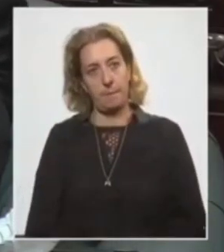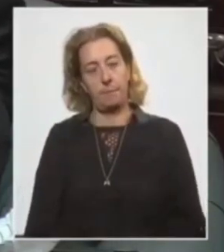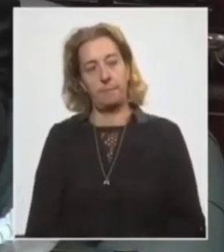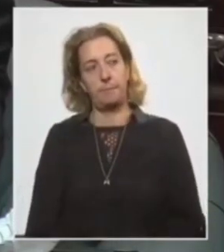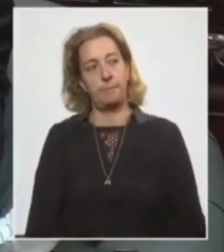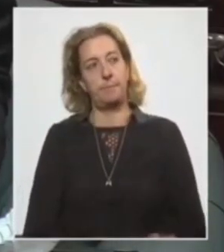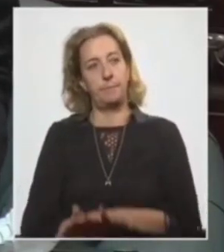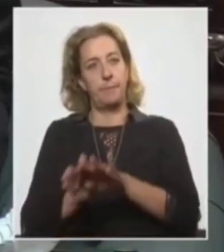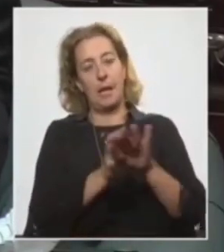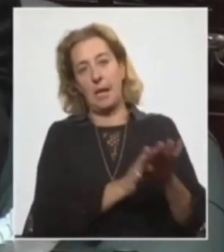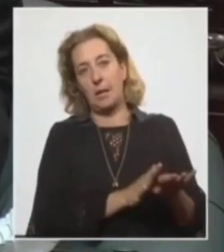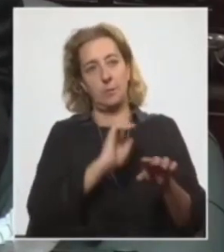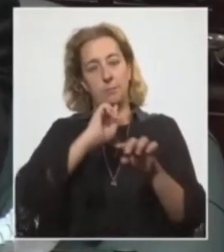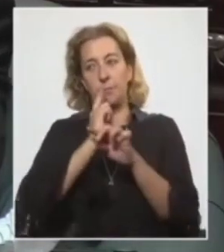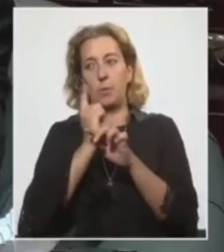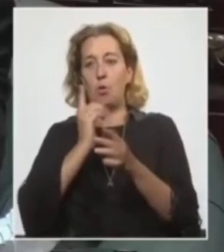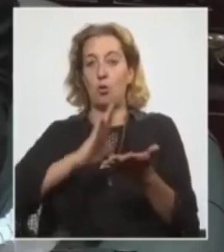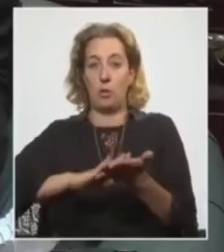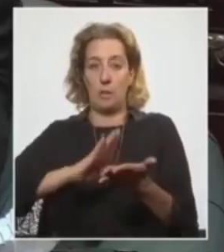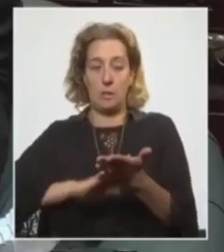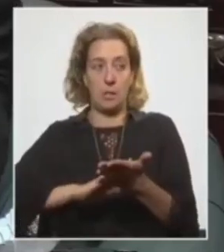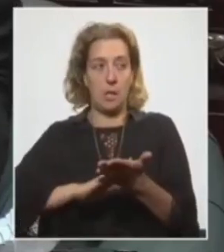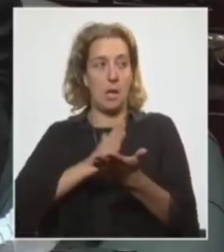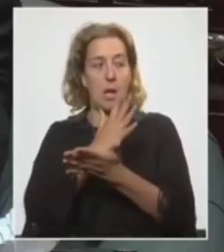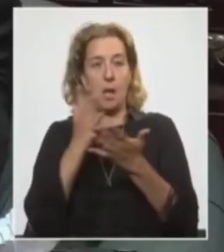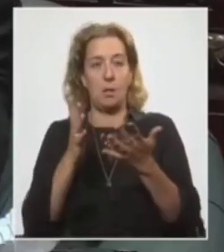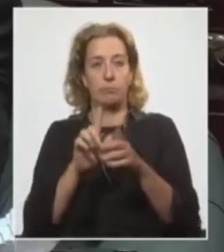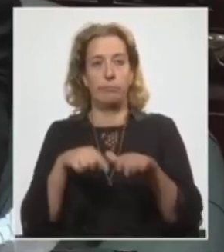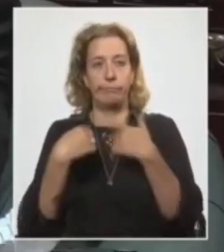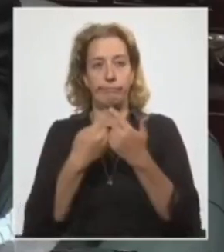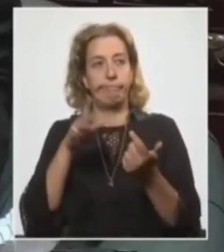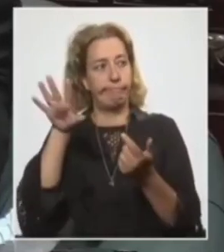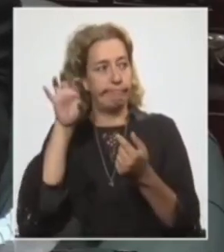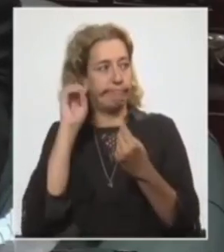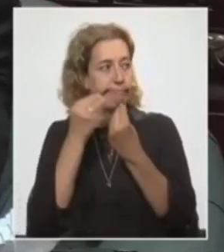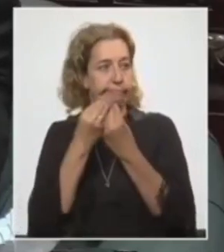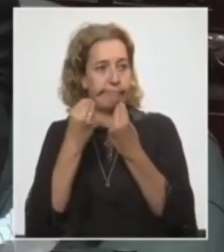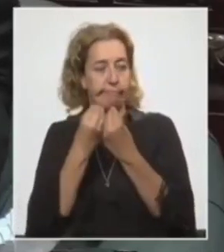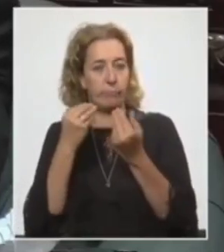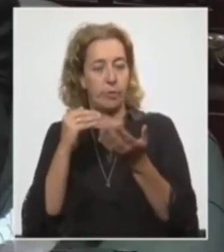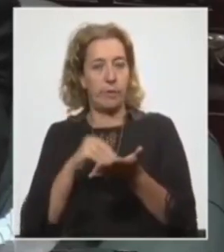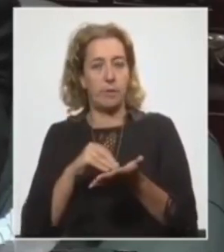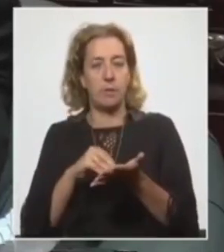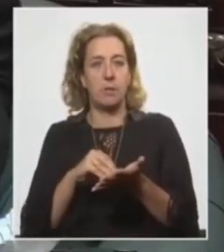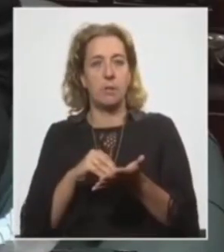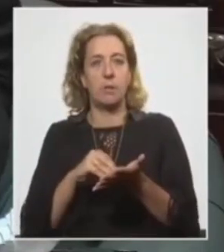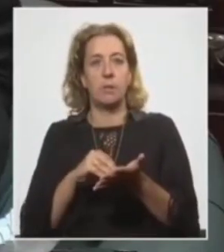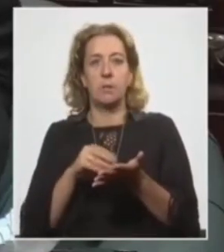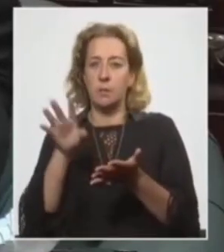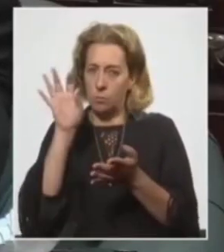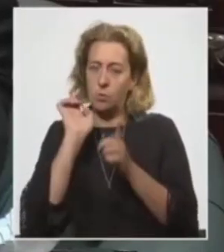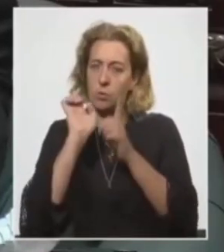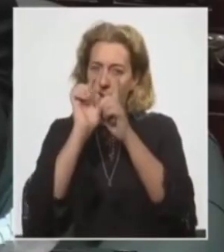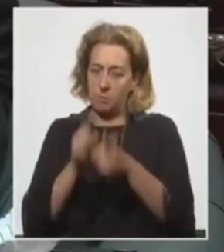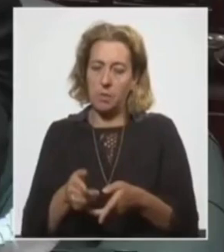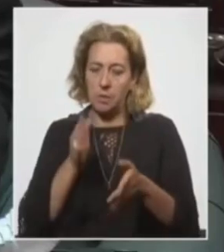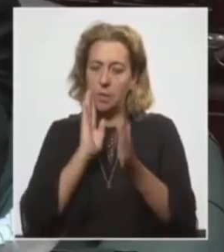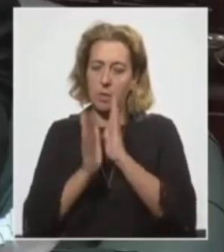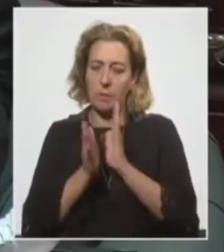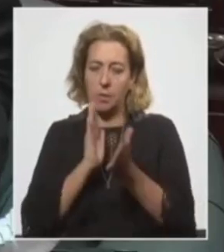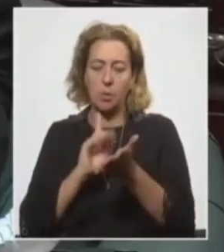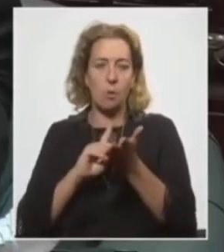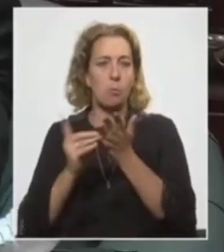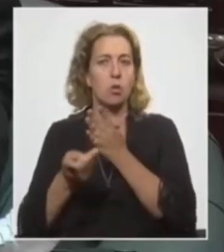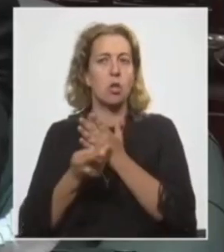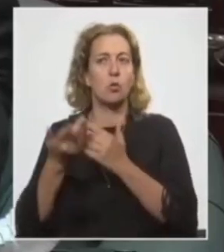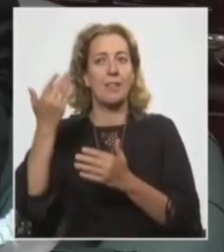dejando primero que nada una constancia de algo que hemos escuchado en más de una oportunidad, que incluso se escuchó en el tratamiento del proyecto